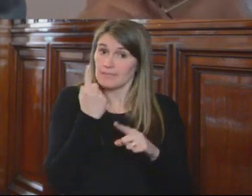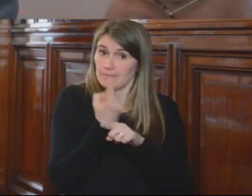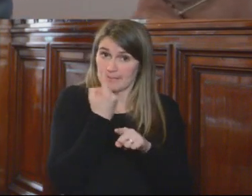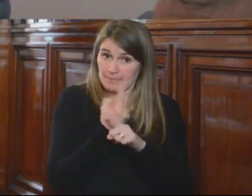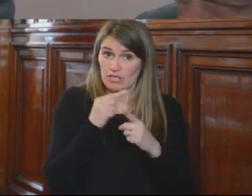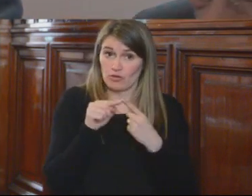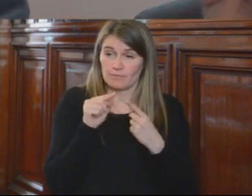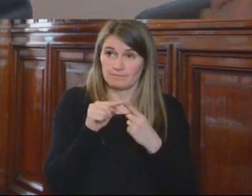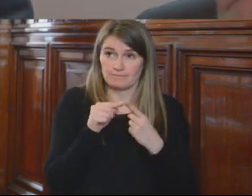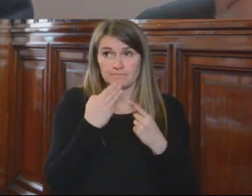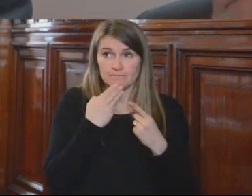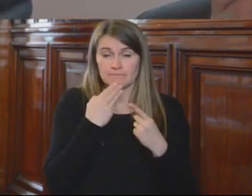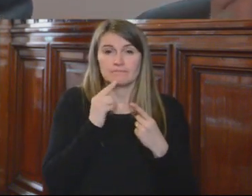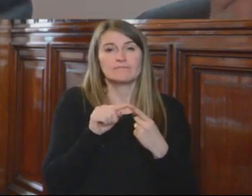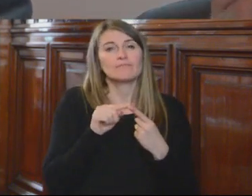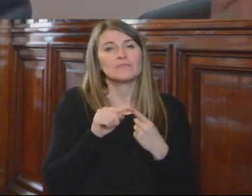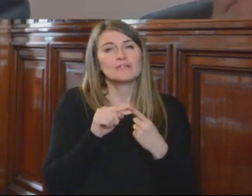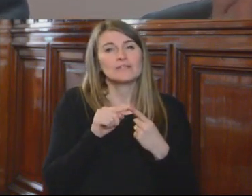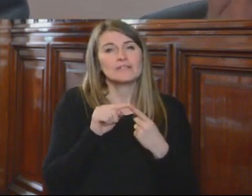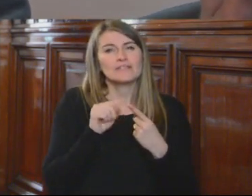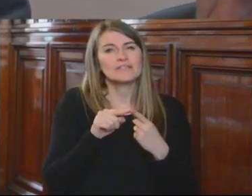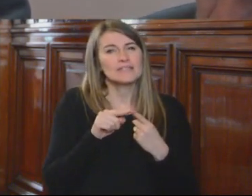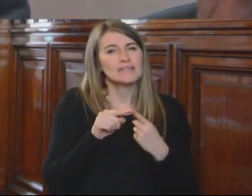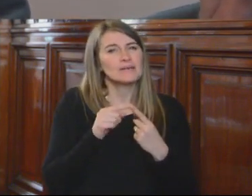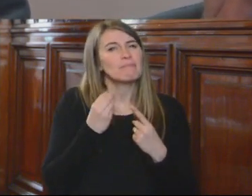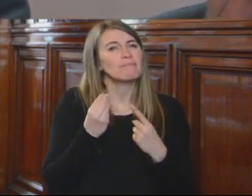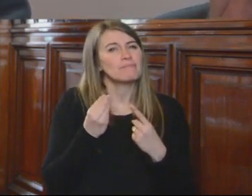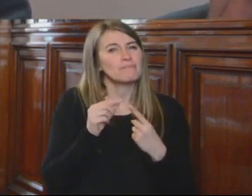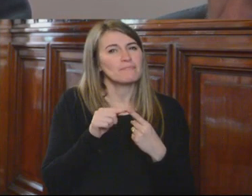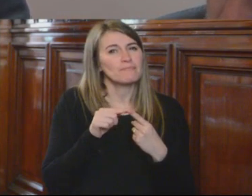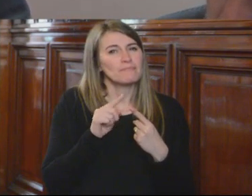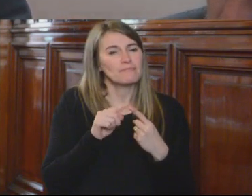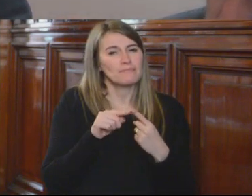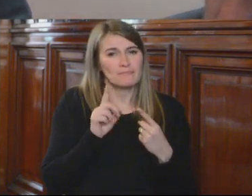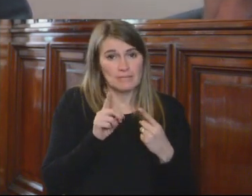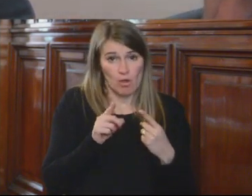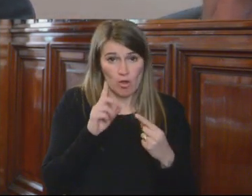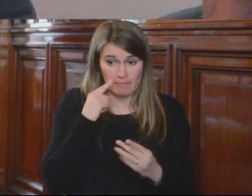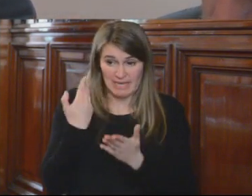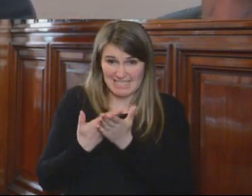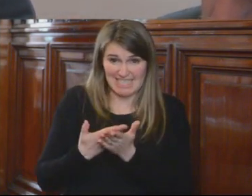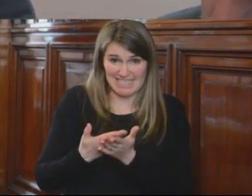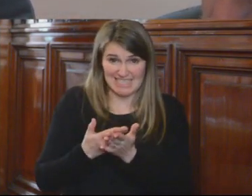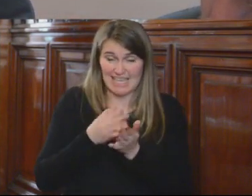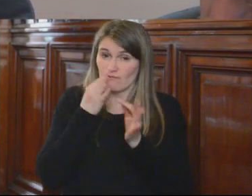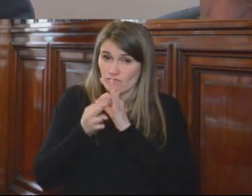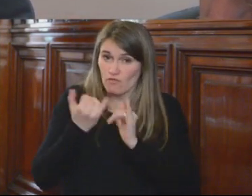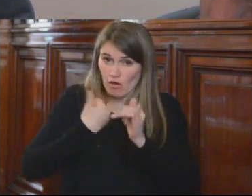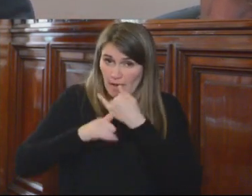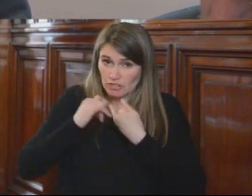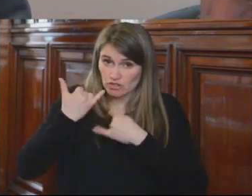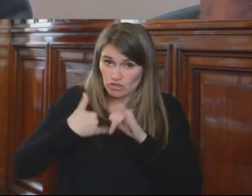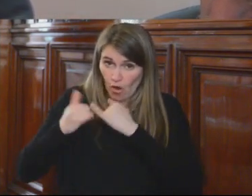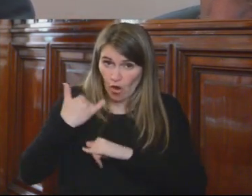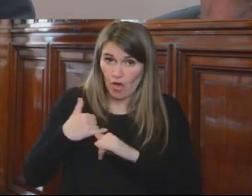que me, si hasta qué punto las cuestiones presentadas, las